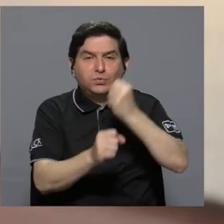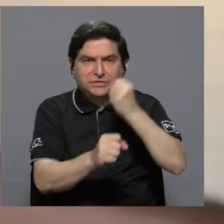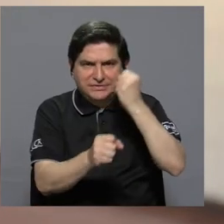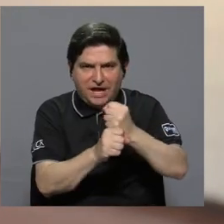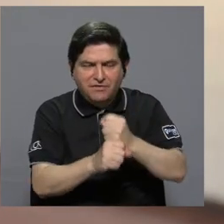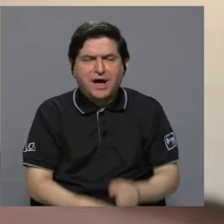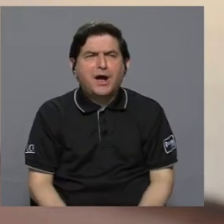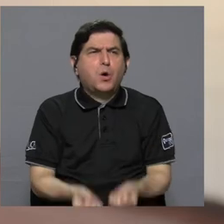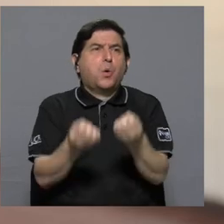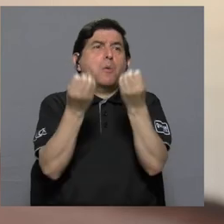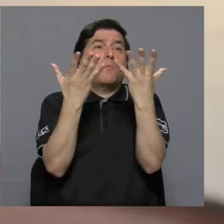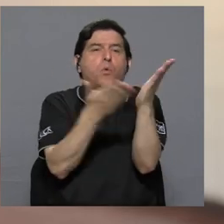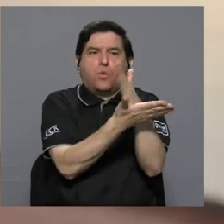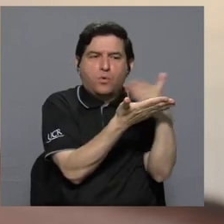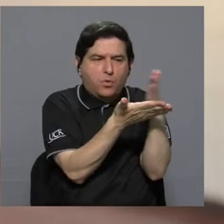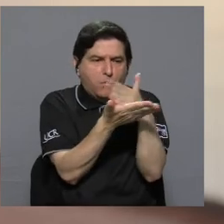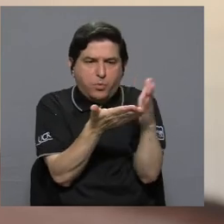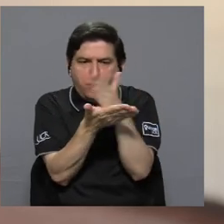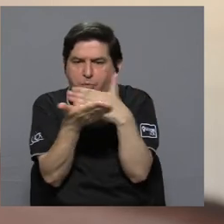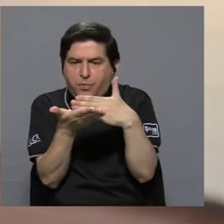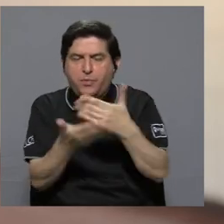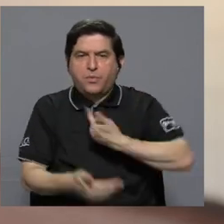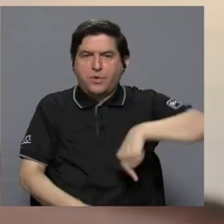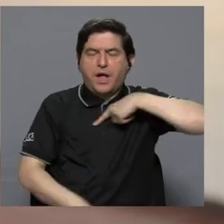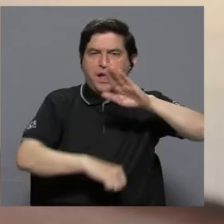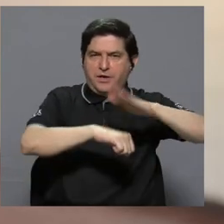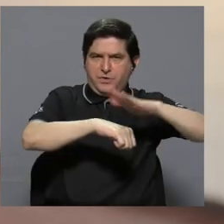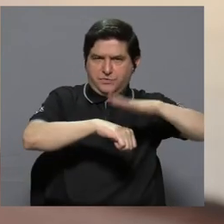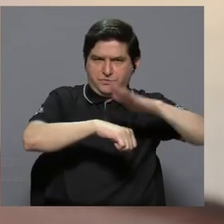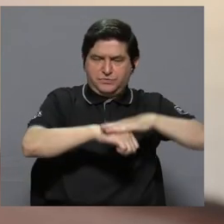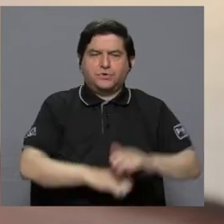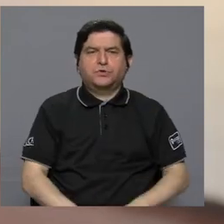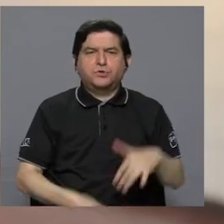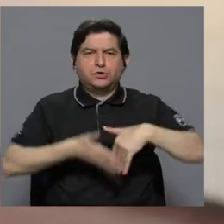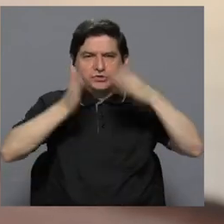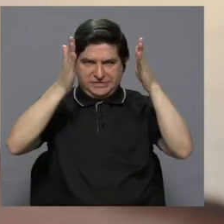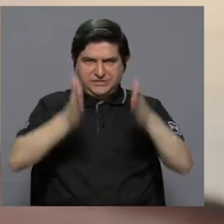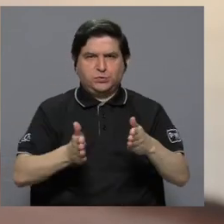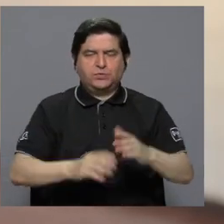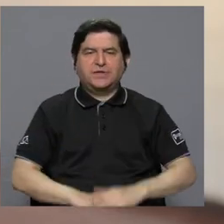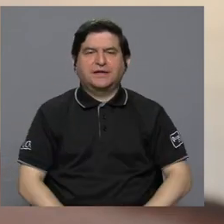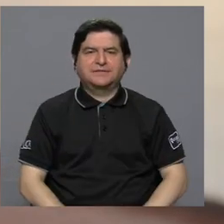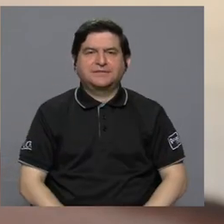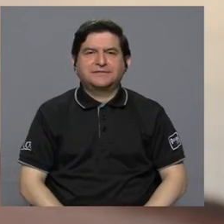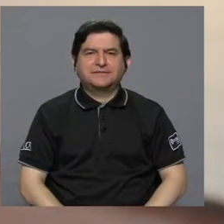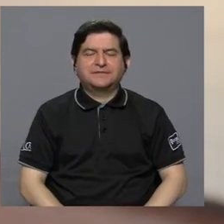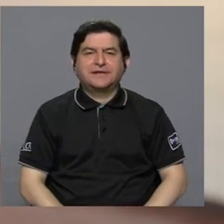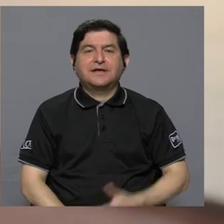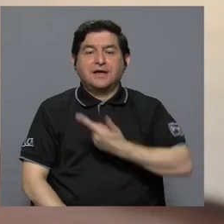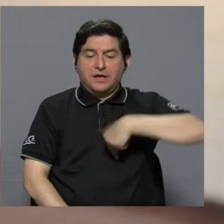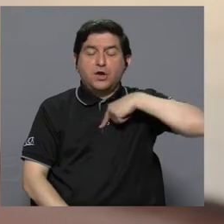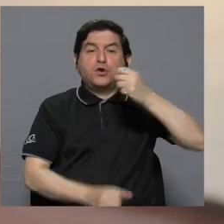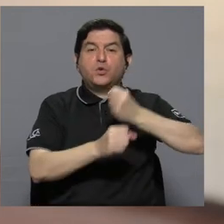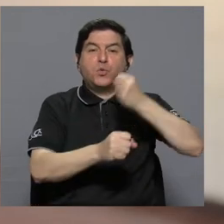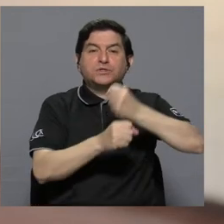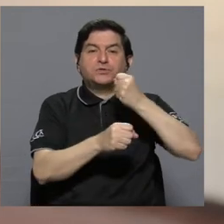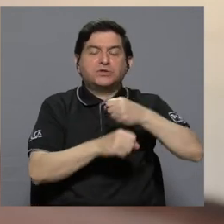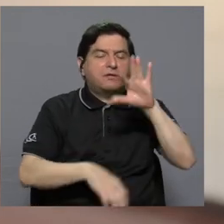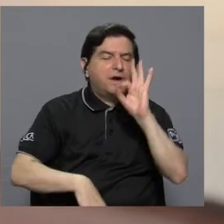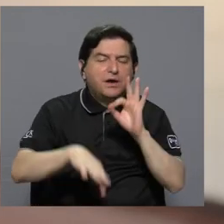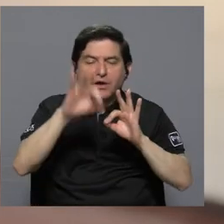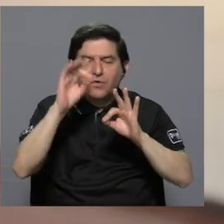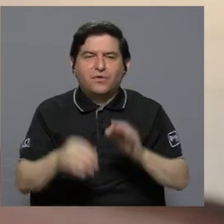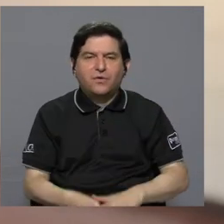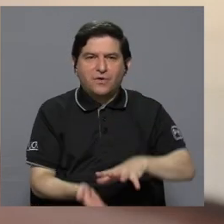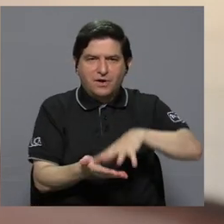de múltiples partes donde nos permitieron a nosotras como estudiantes hacer nuestro trabajo curatorial,